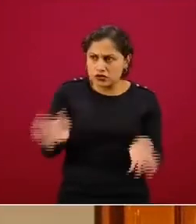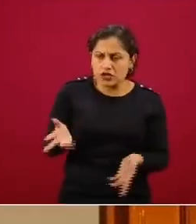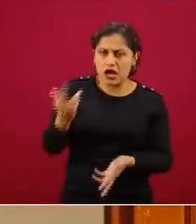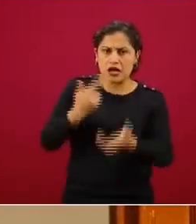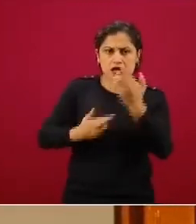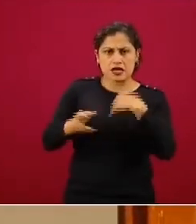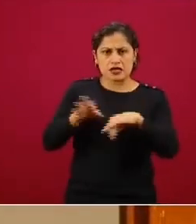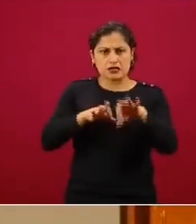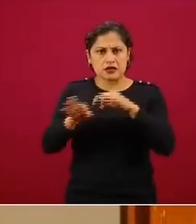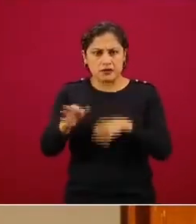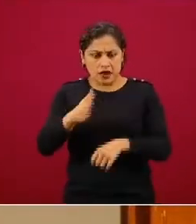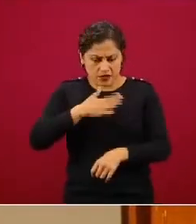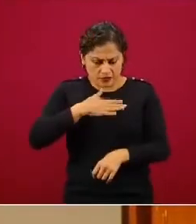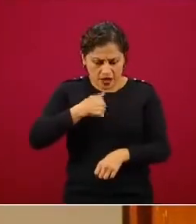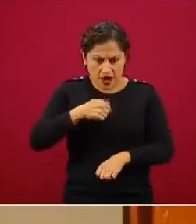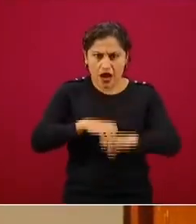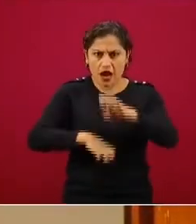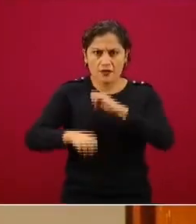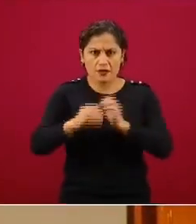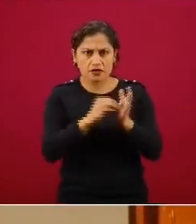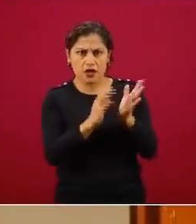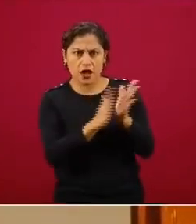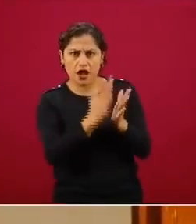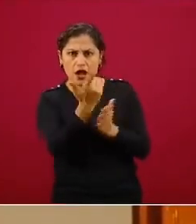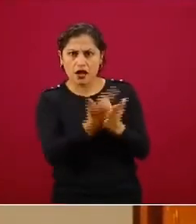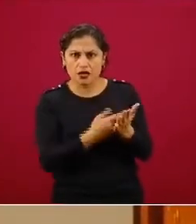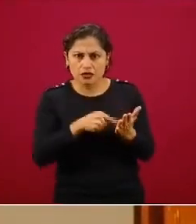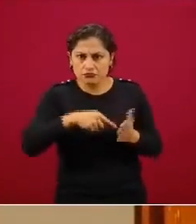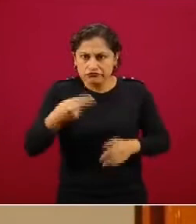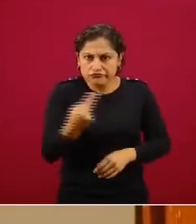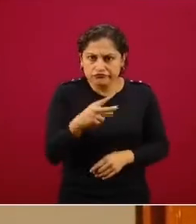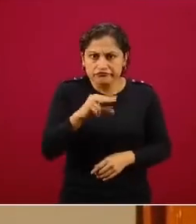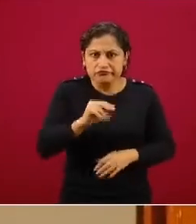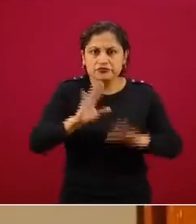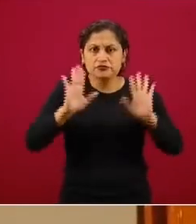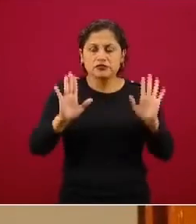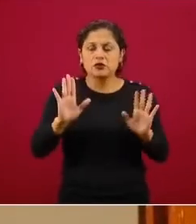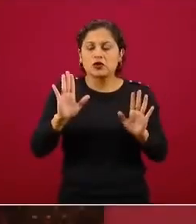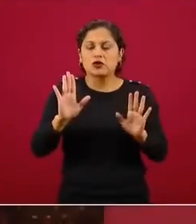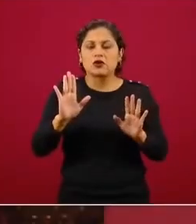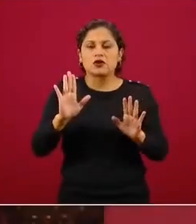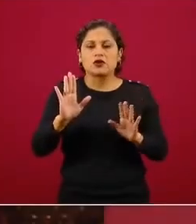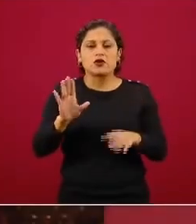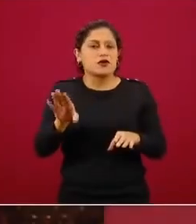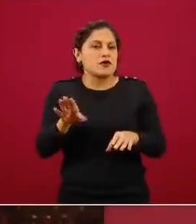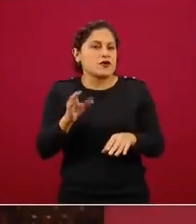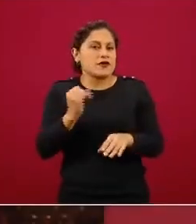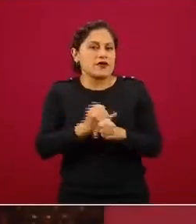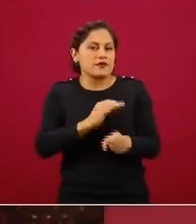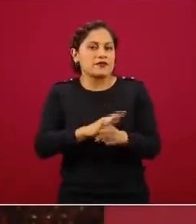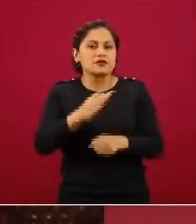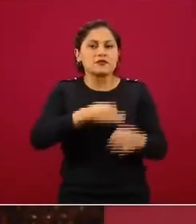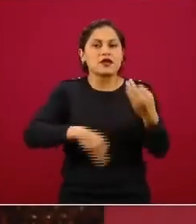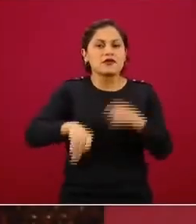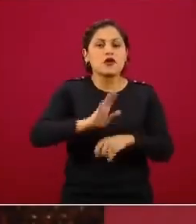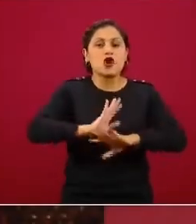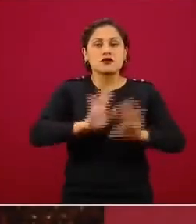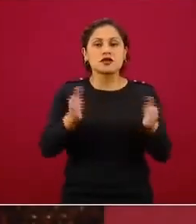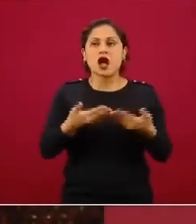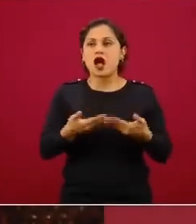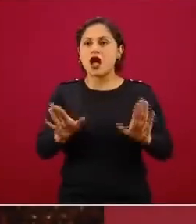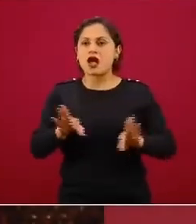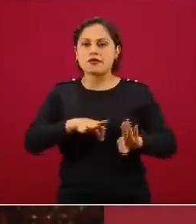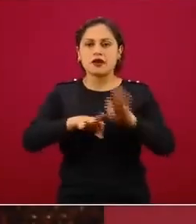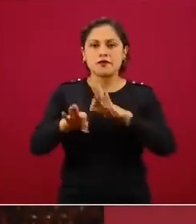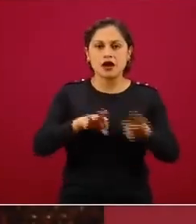esencial, no intentar asumir que entonces todos tenemos ya que estar trabajando a